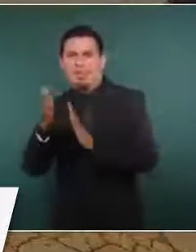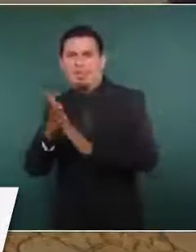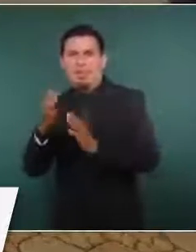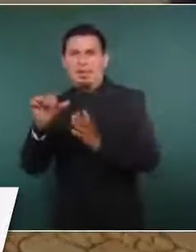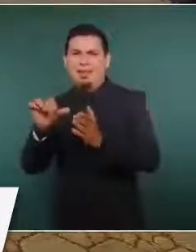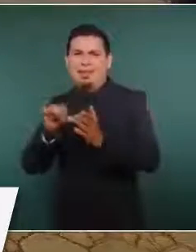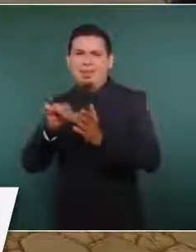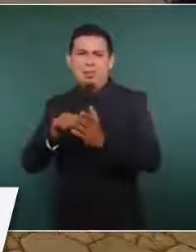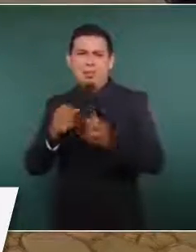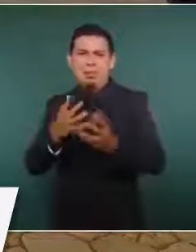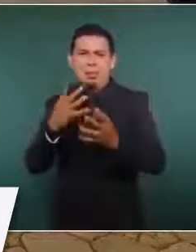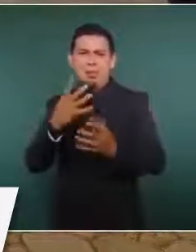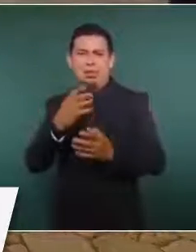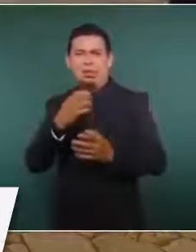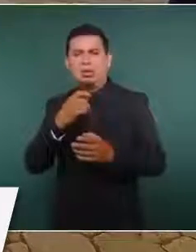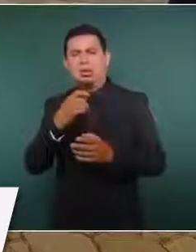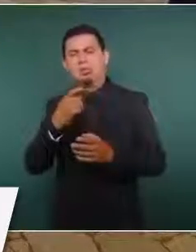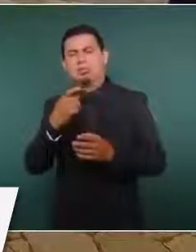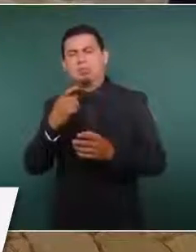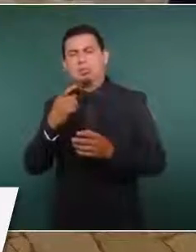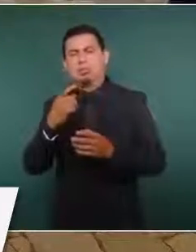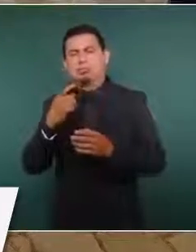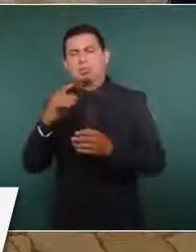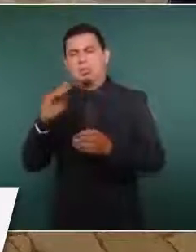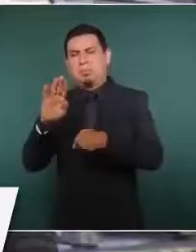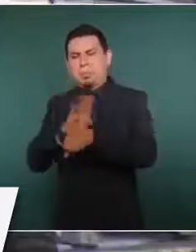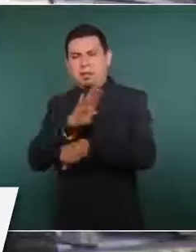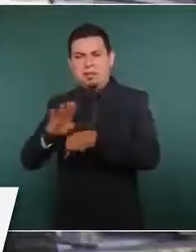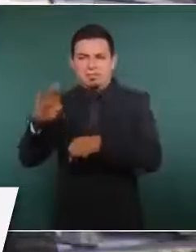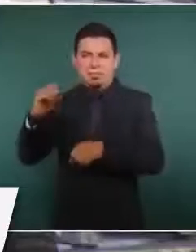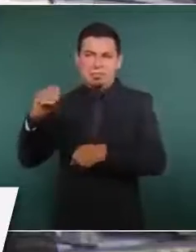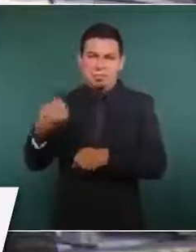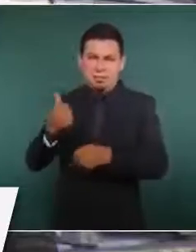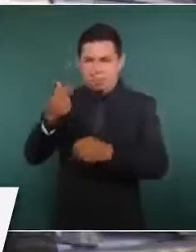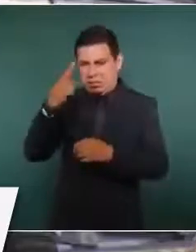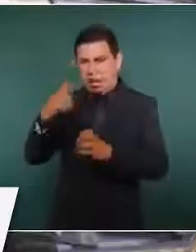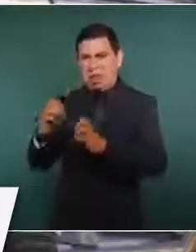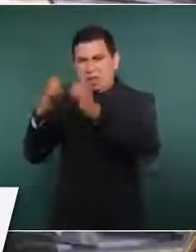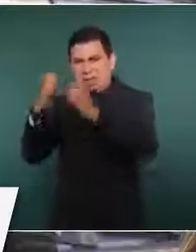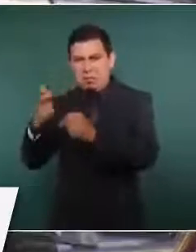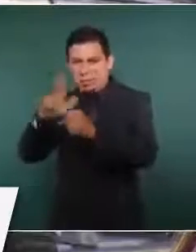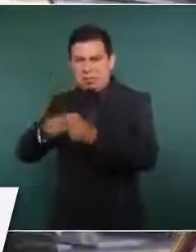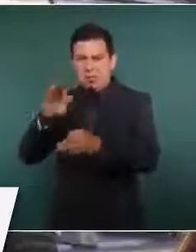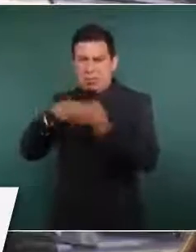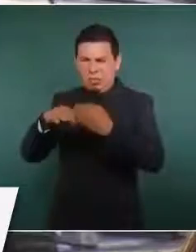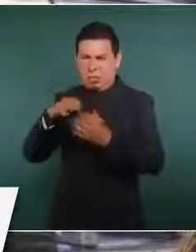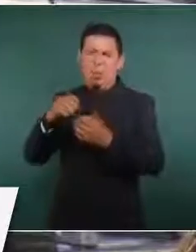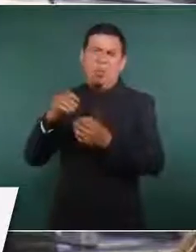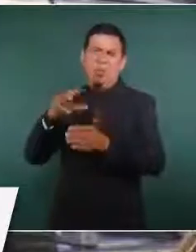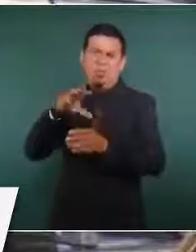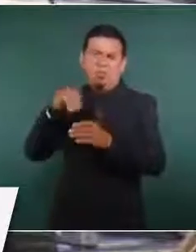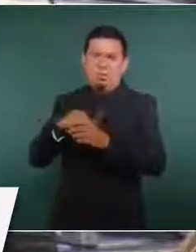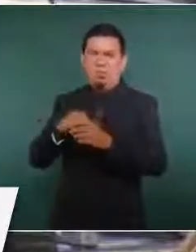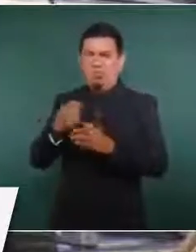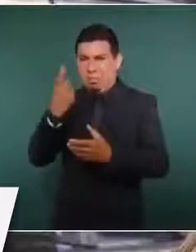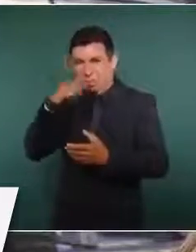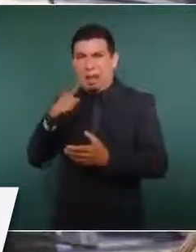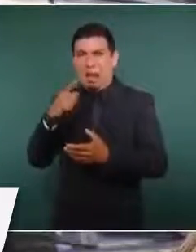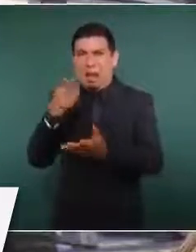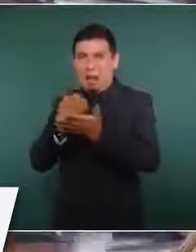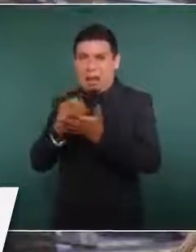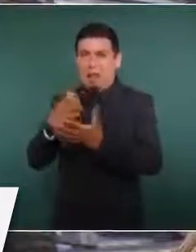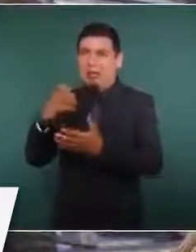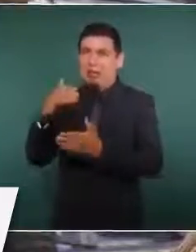estos 20 polos de desarrollo bienestar que sin duda van a generar la reactivación económica de